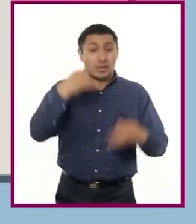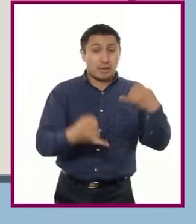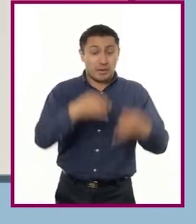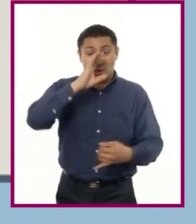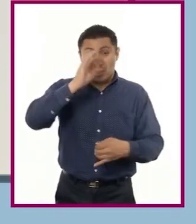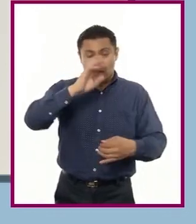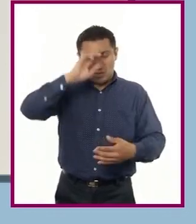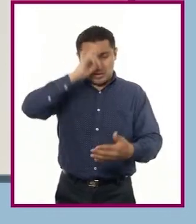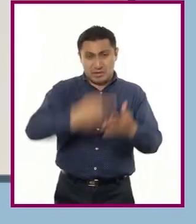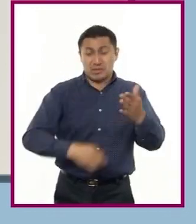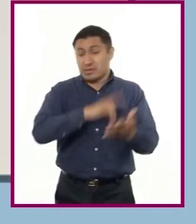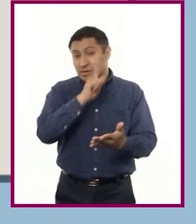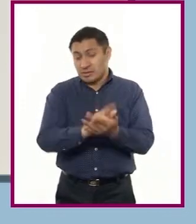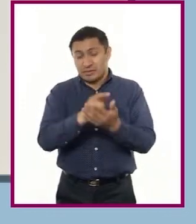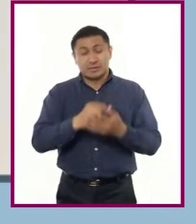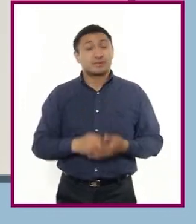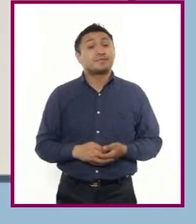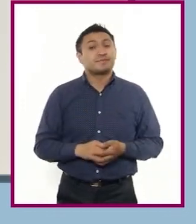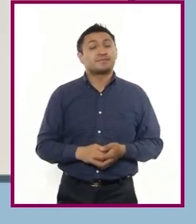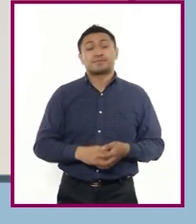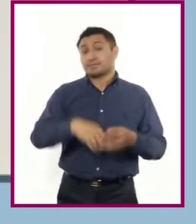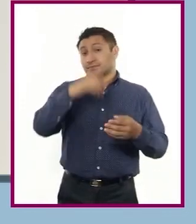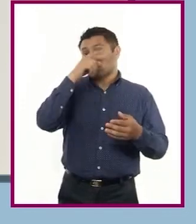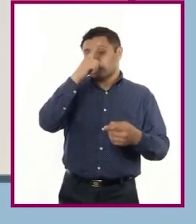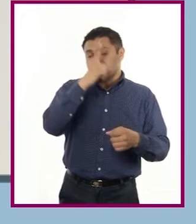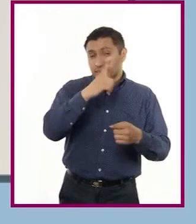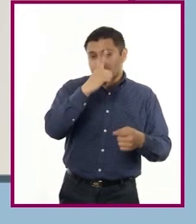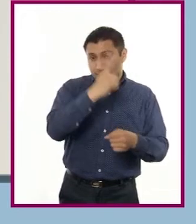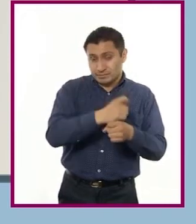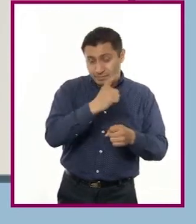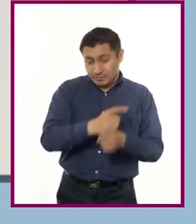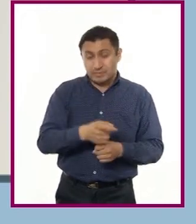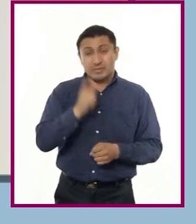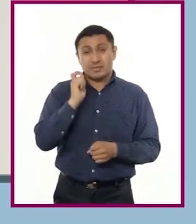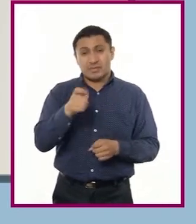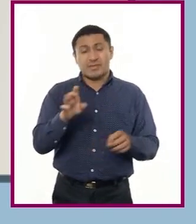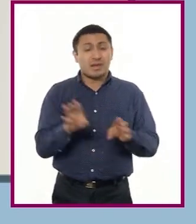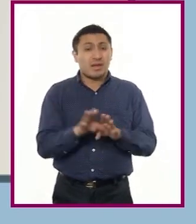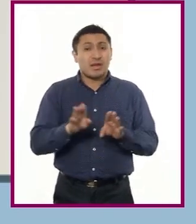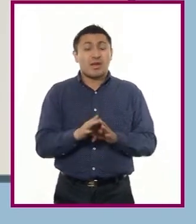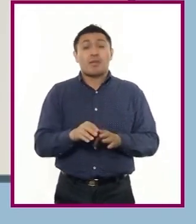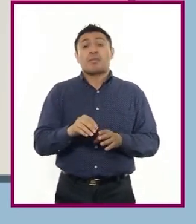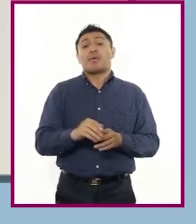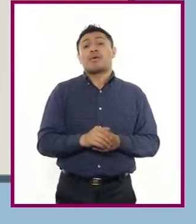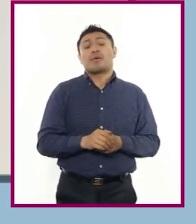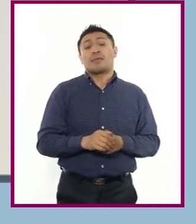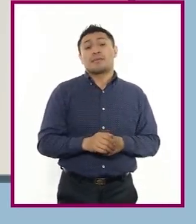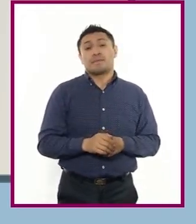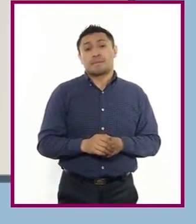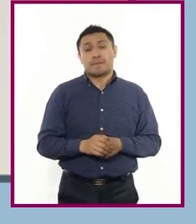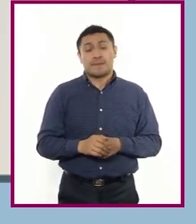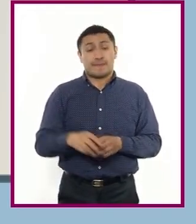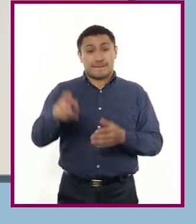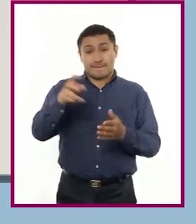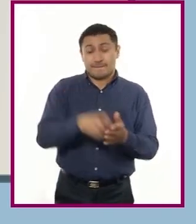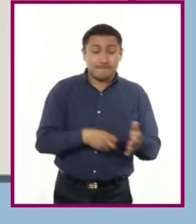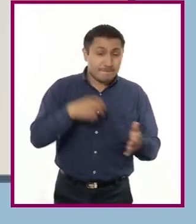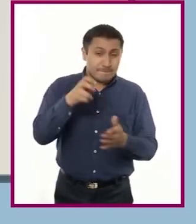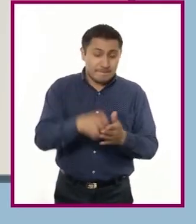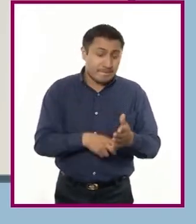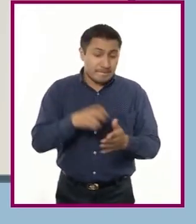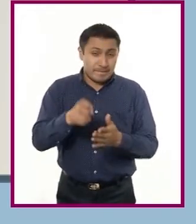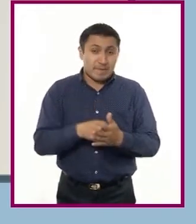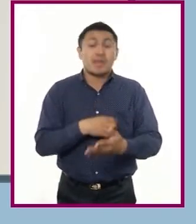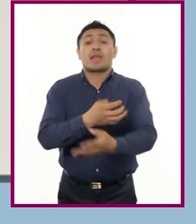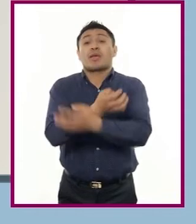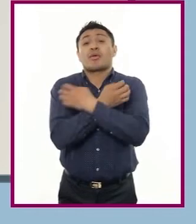sí te voy a comentar las sanciones. La primera de ellas es el apercibimiento público o privado. Esta es una corrección disciplinaria.